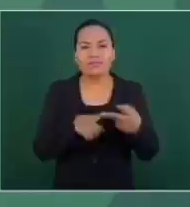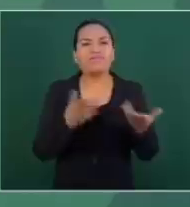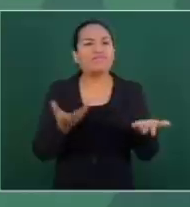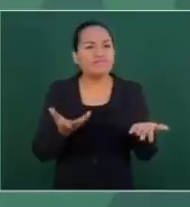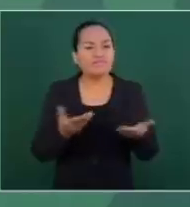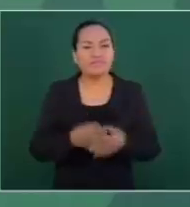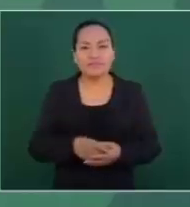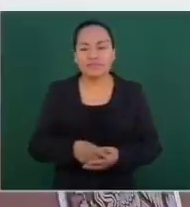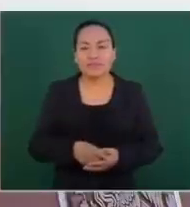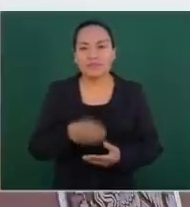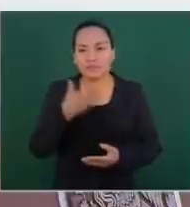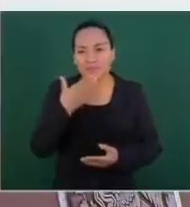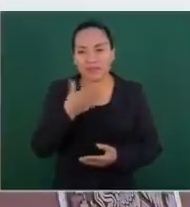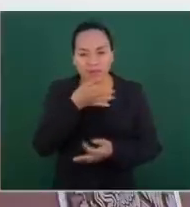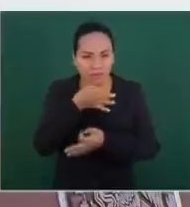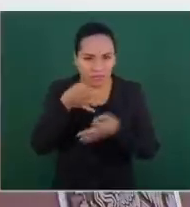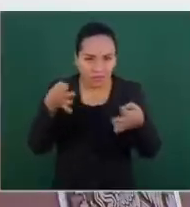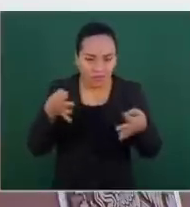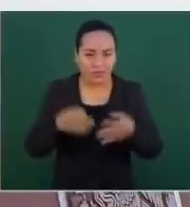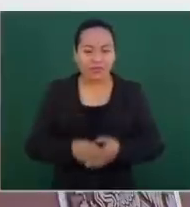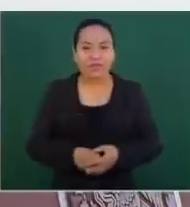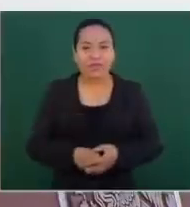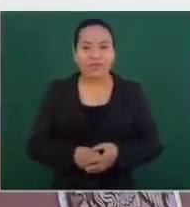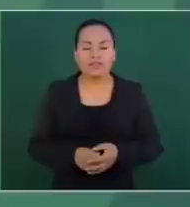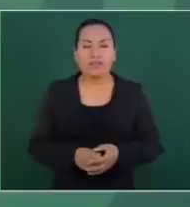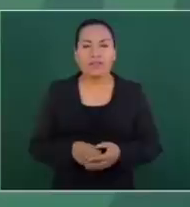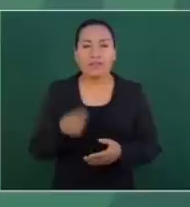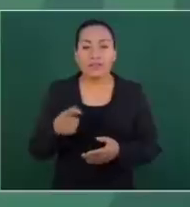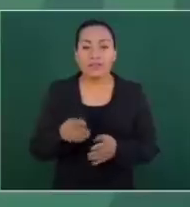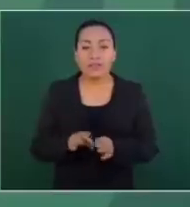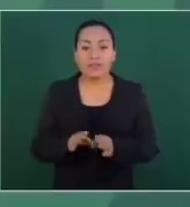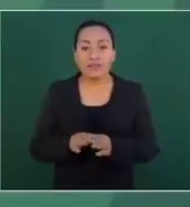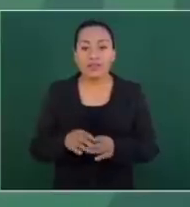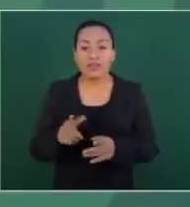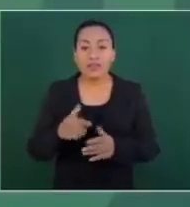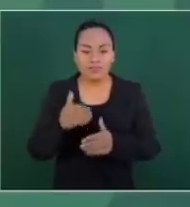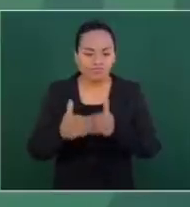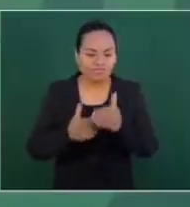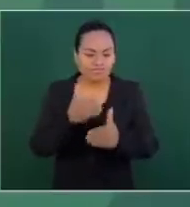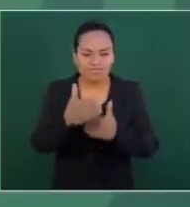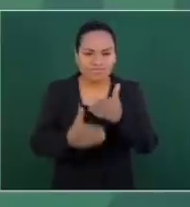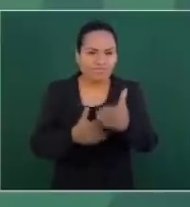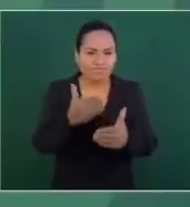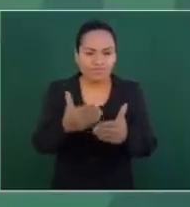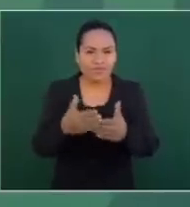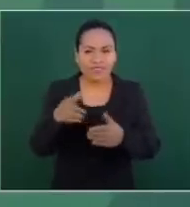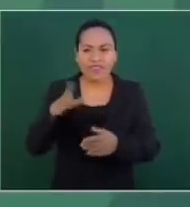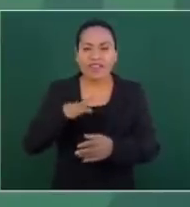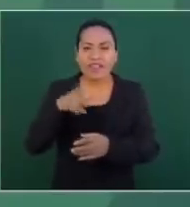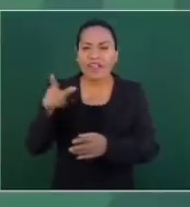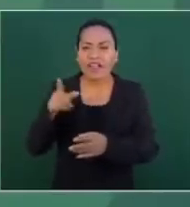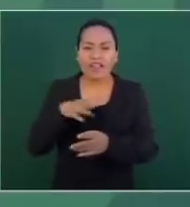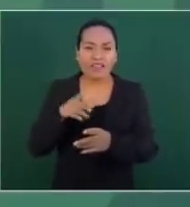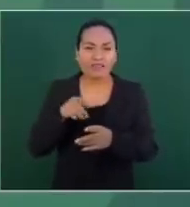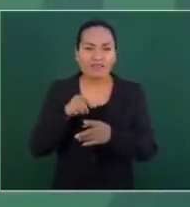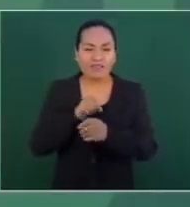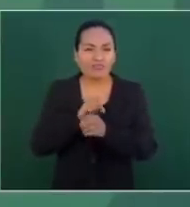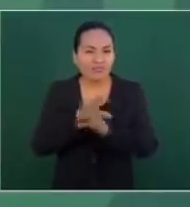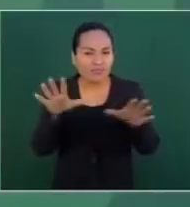porque el proceso y Carmen Aristegui sacaron un reportaje…